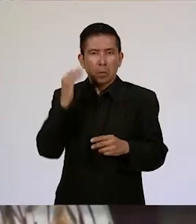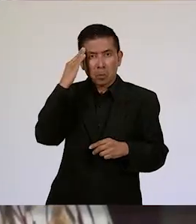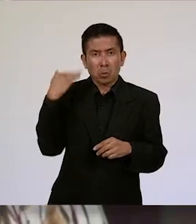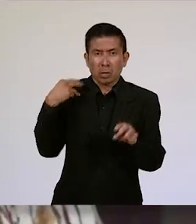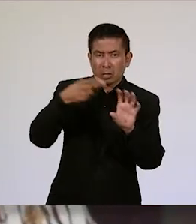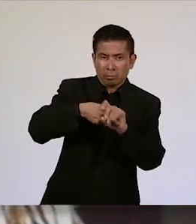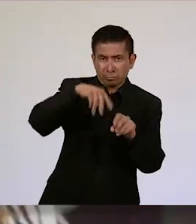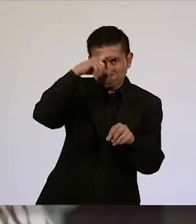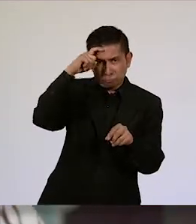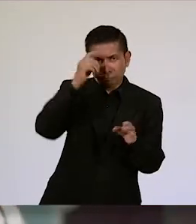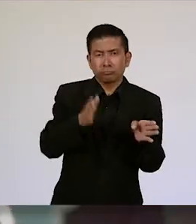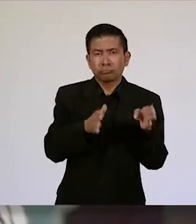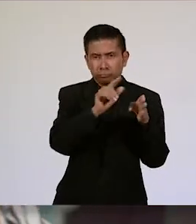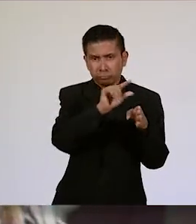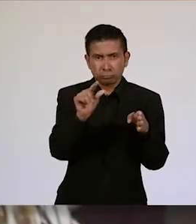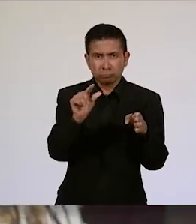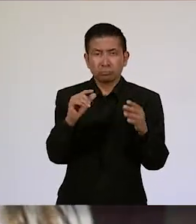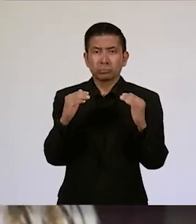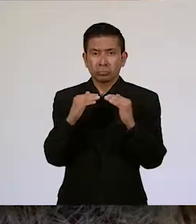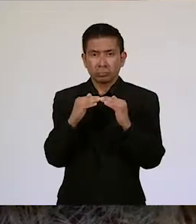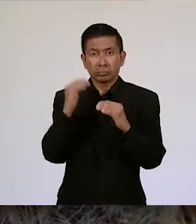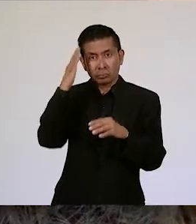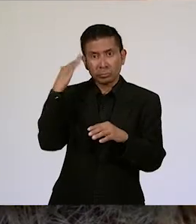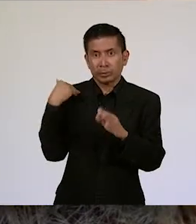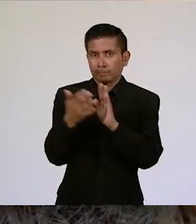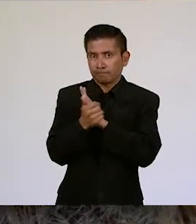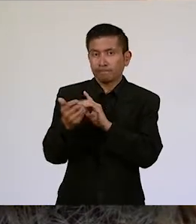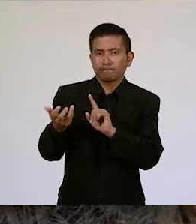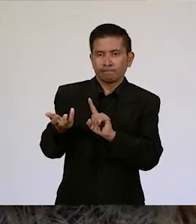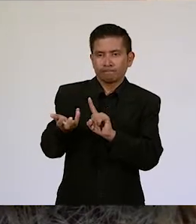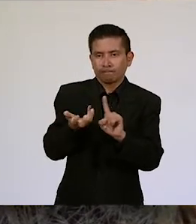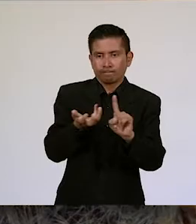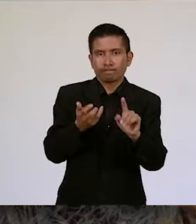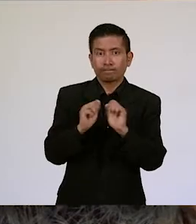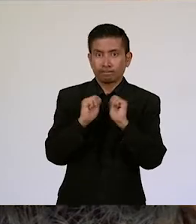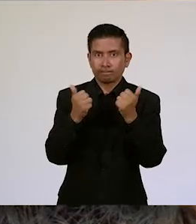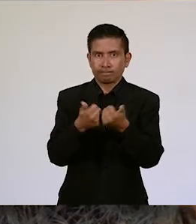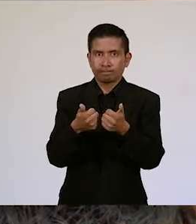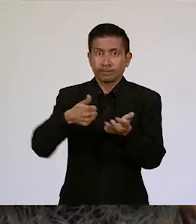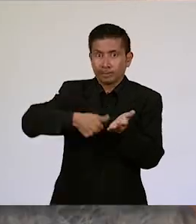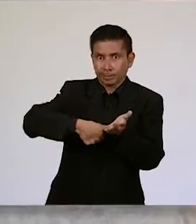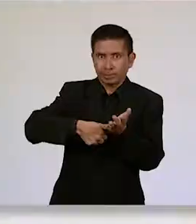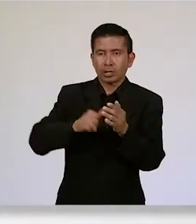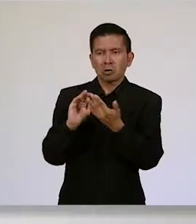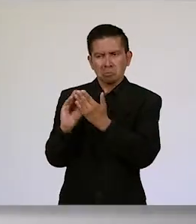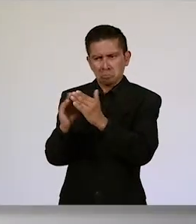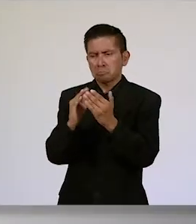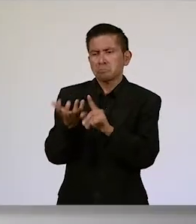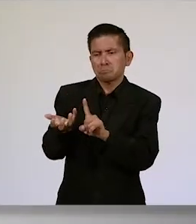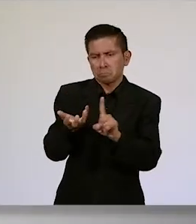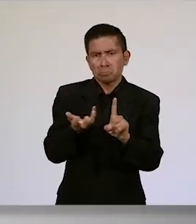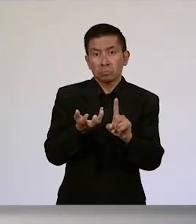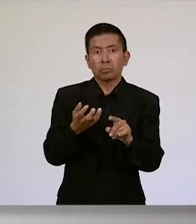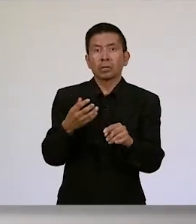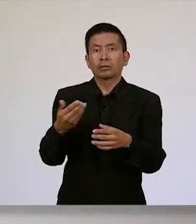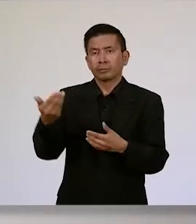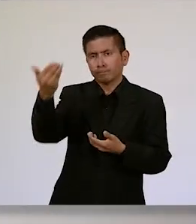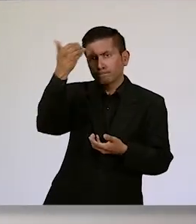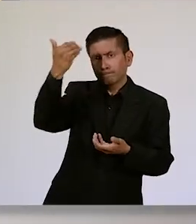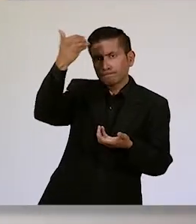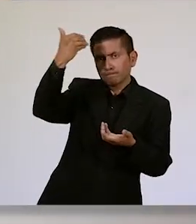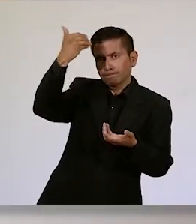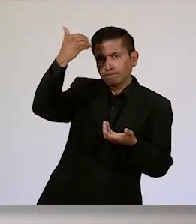pueden ser empleadas, también lideresas de ADESCO y de comunidades. Recibimos